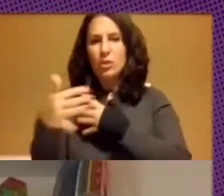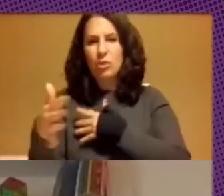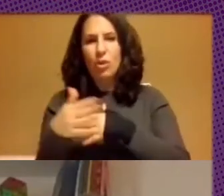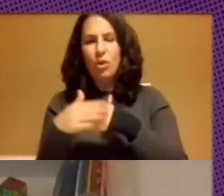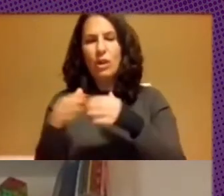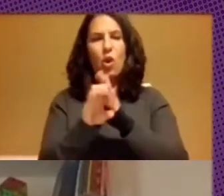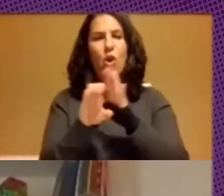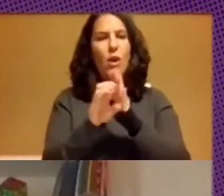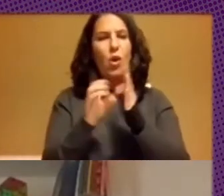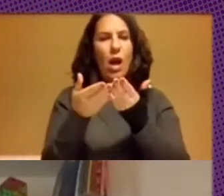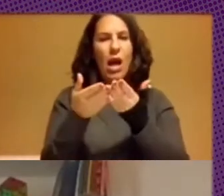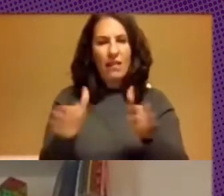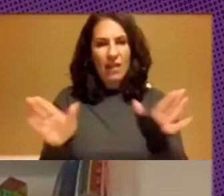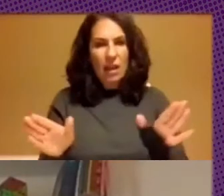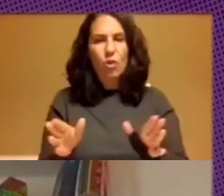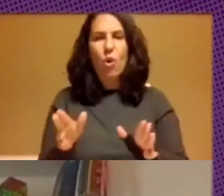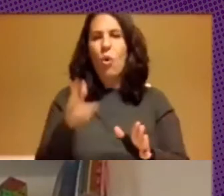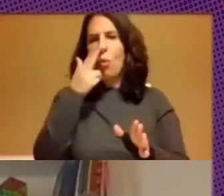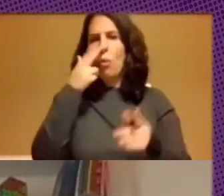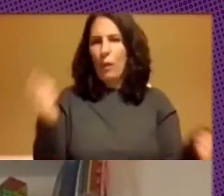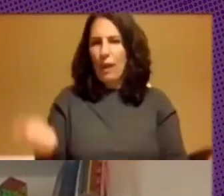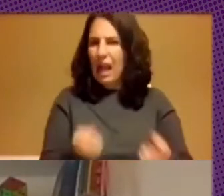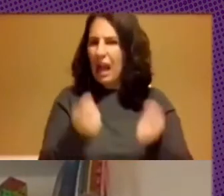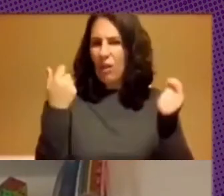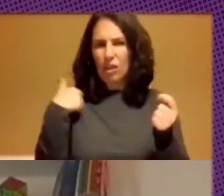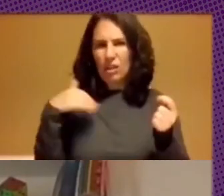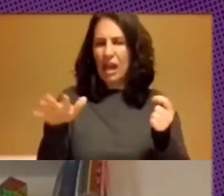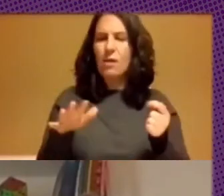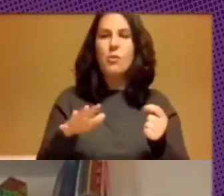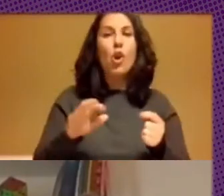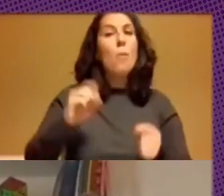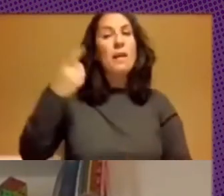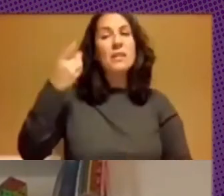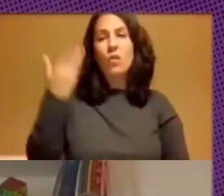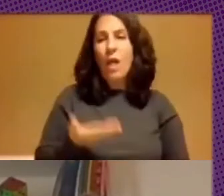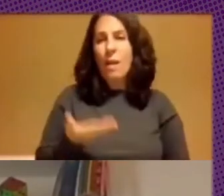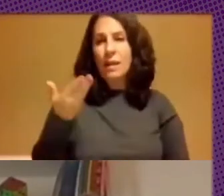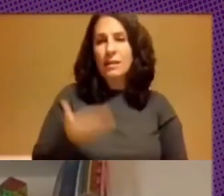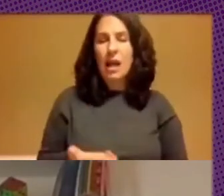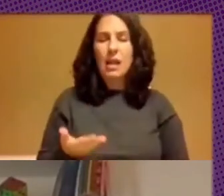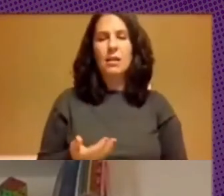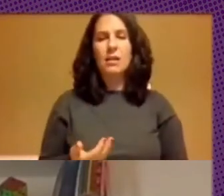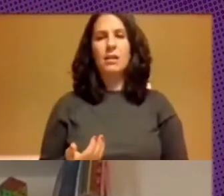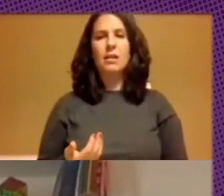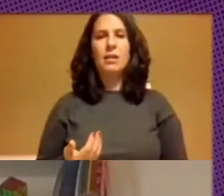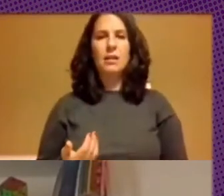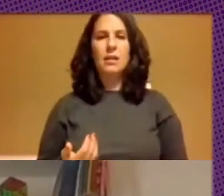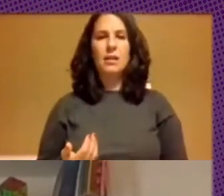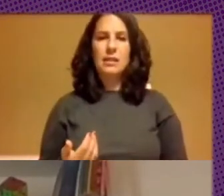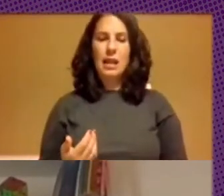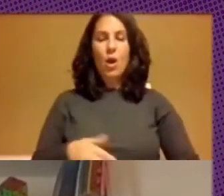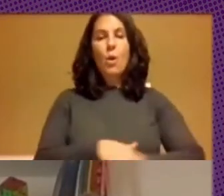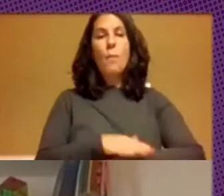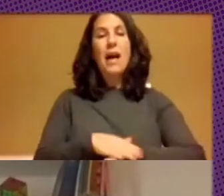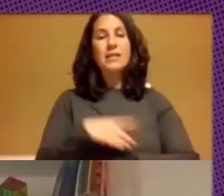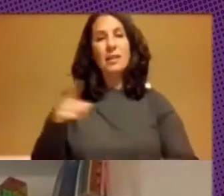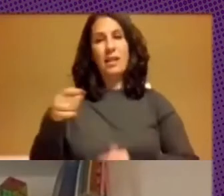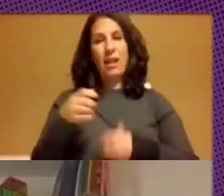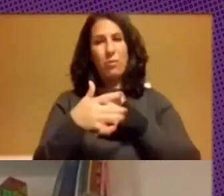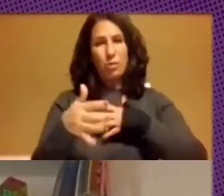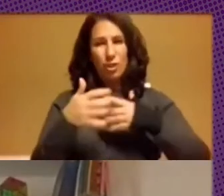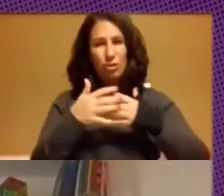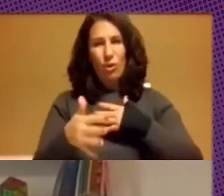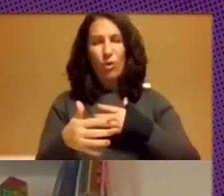abierto está su código publicado pero además lo fundamental es que se estructuró las bases de este repositorio